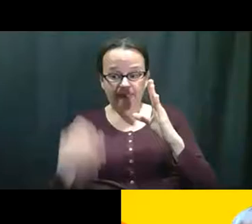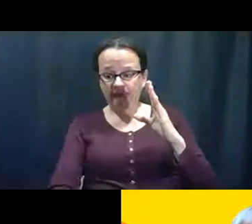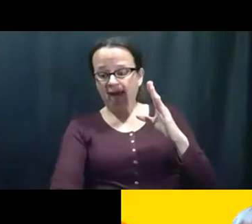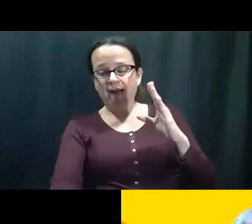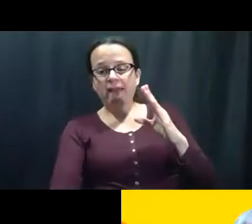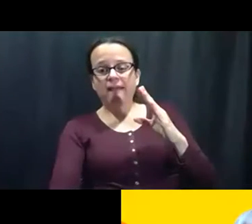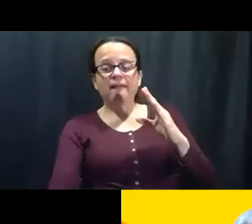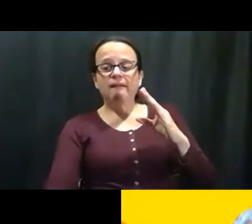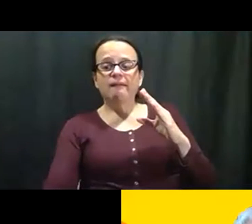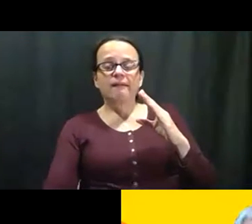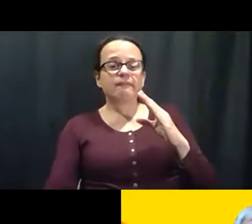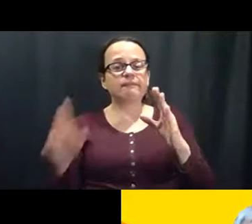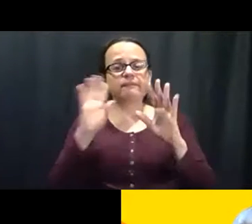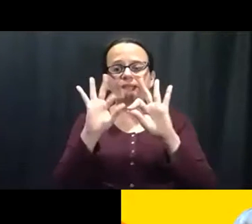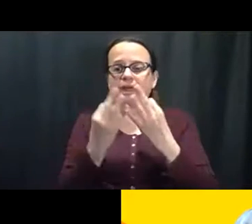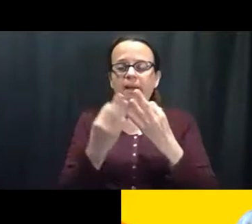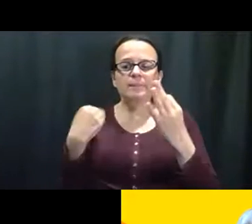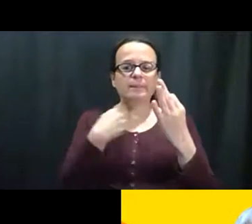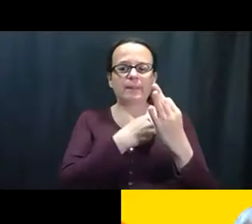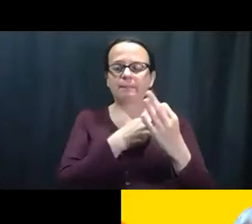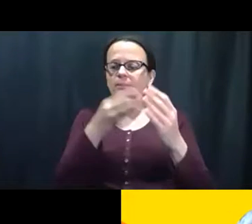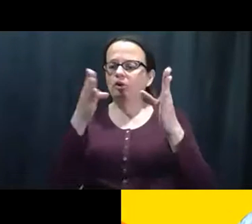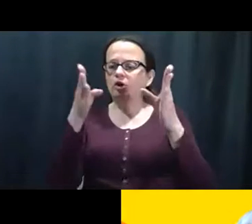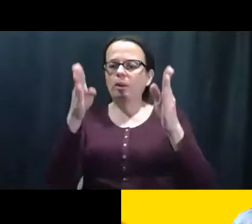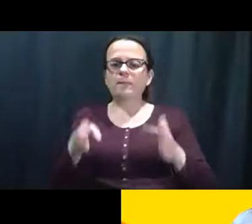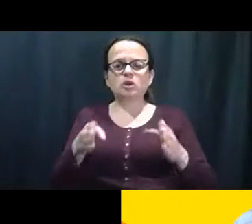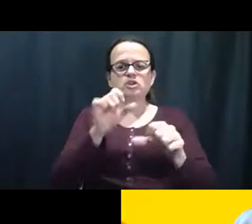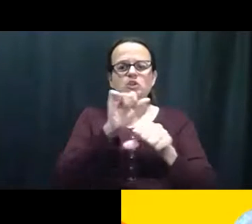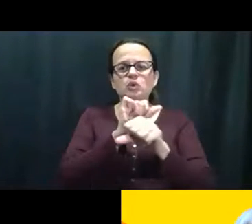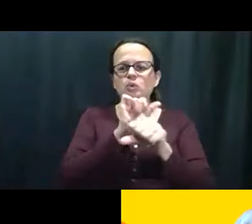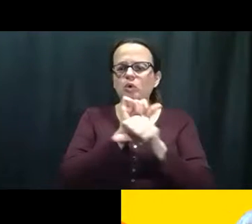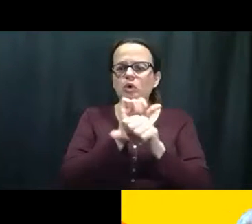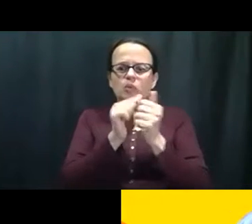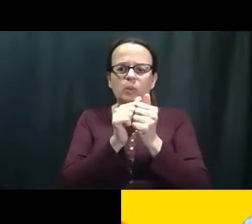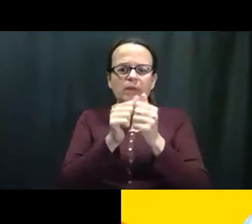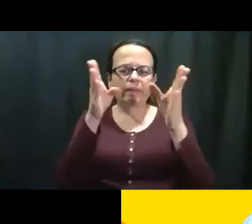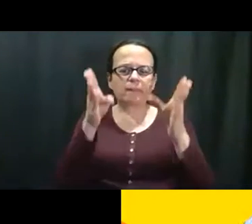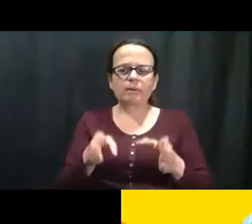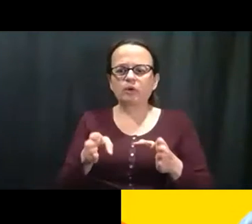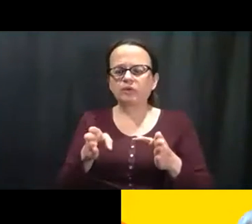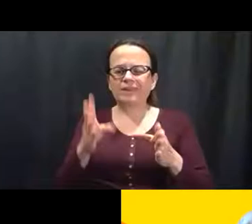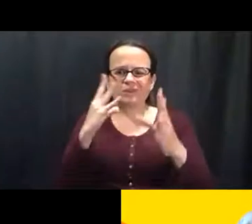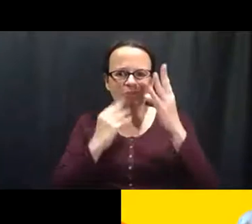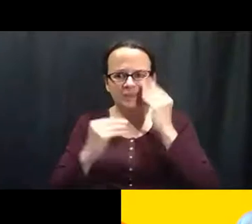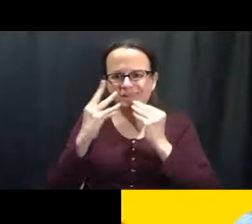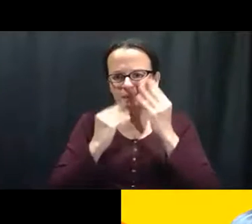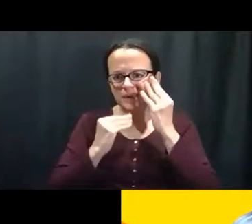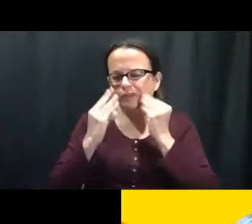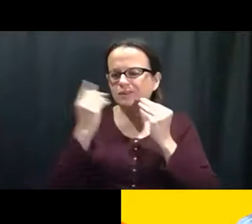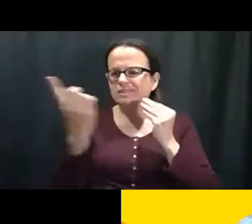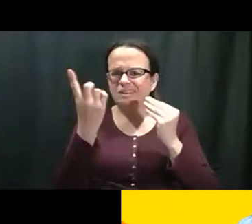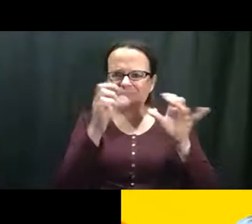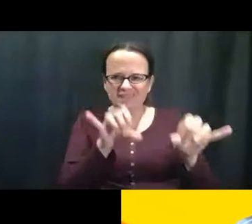está escuchando y usted es un, un padre u otro miembro de la familia, eh, es una persona que está